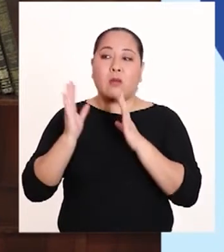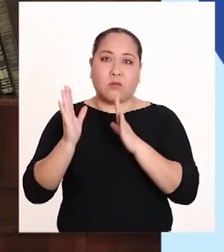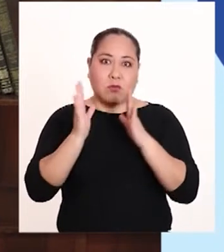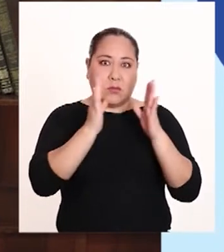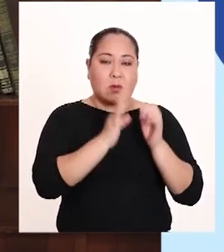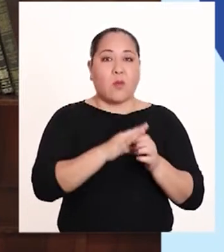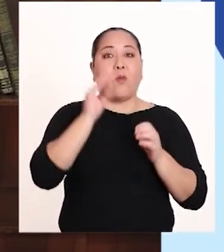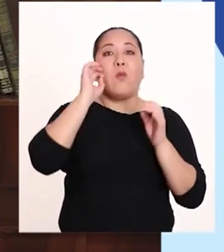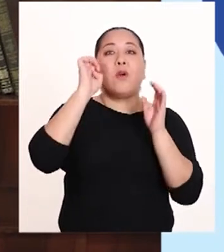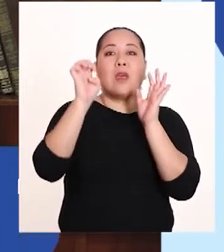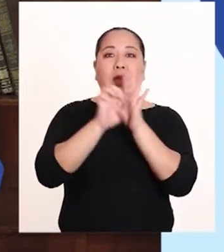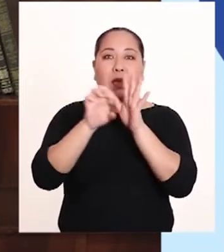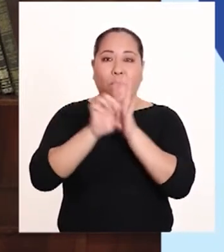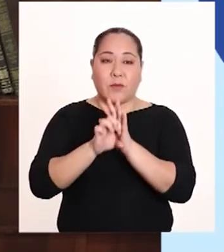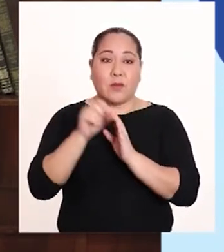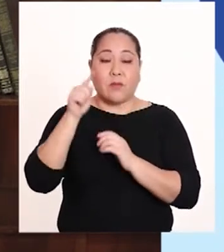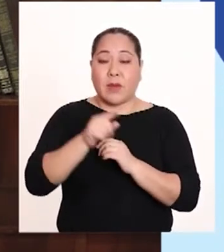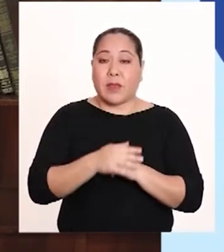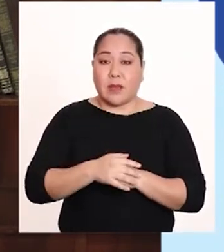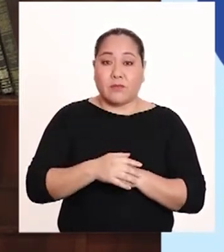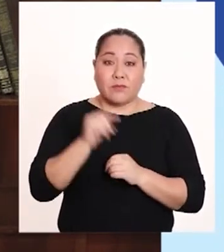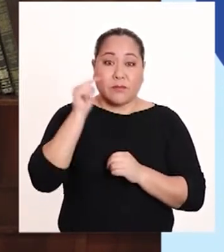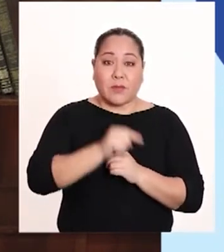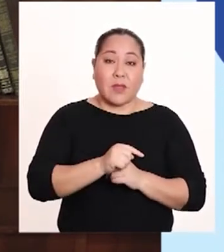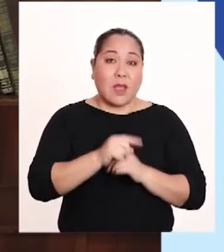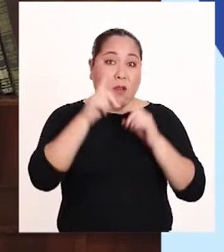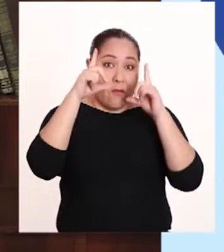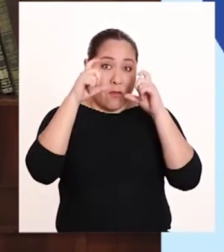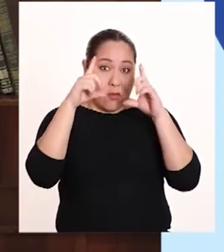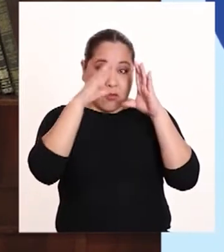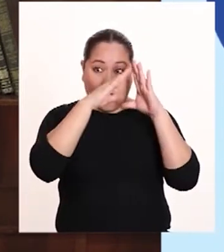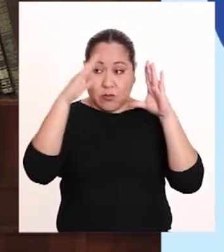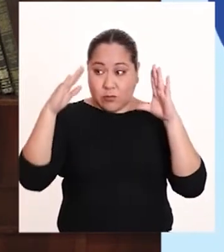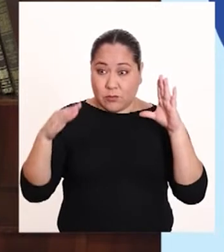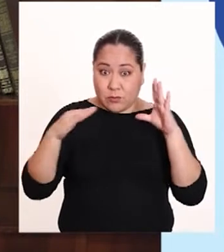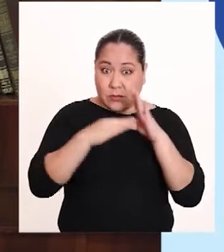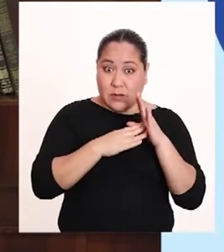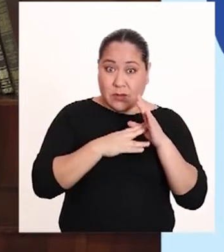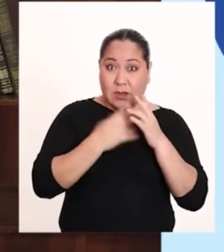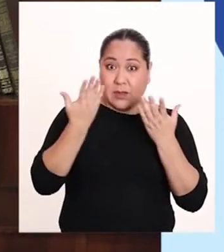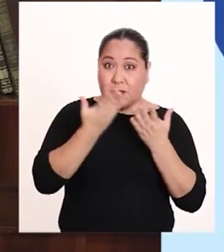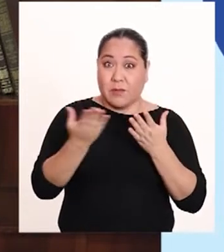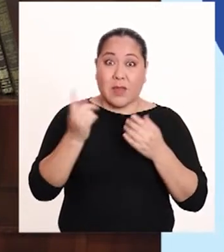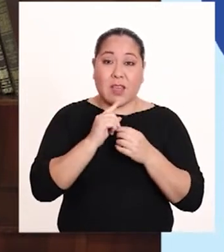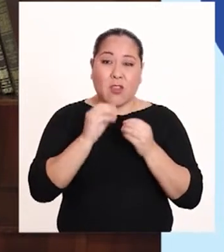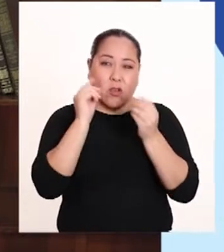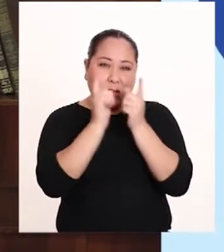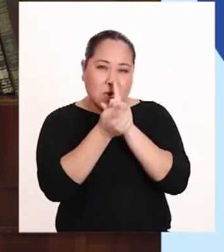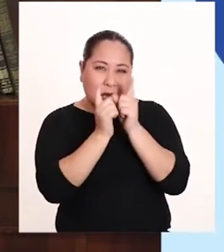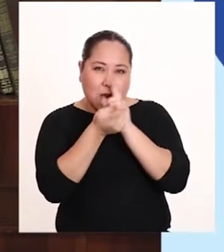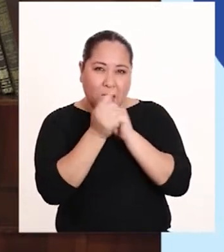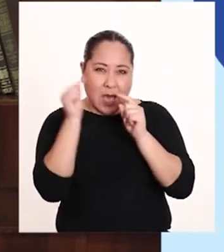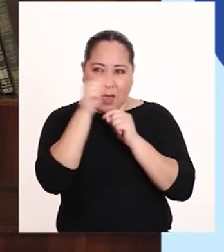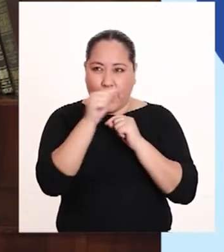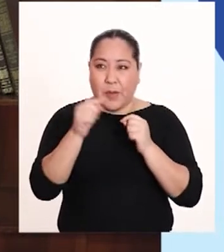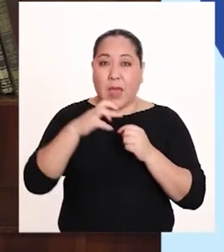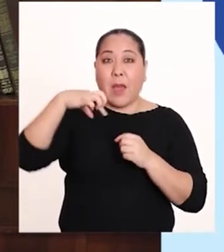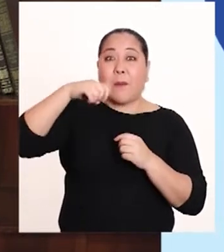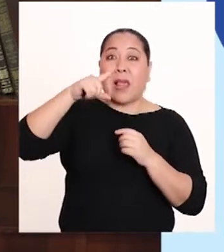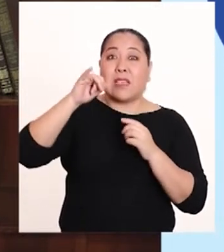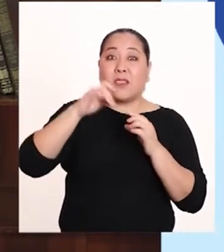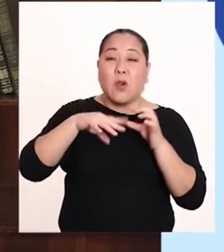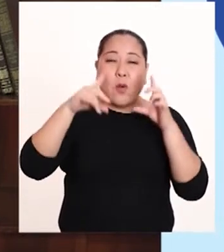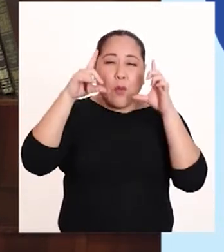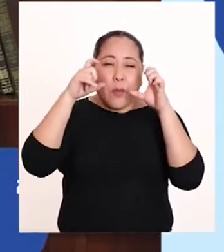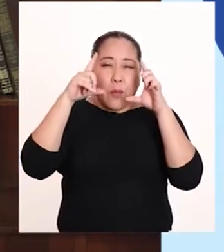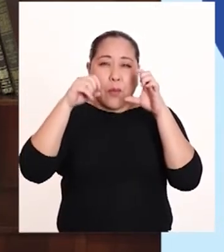propiedades. Por ejemplo, para inhibir la fotodegradación, es decir, para que no se modifique el plástico por